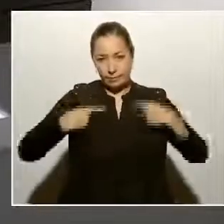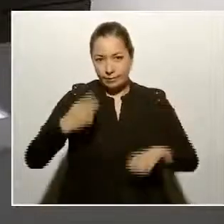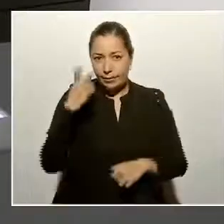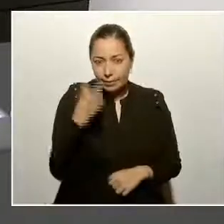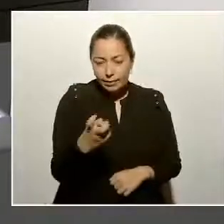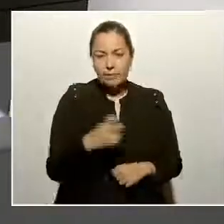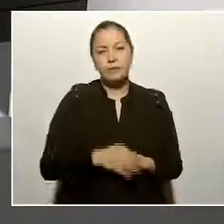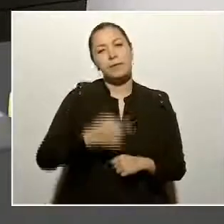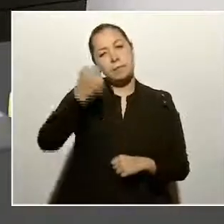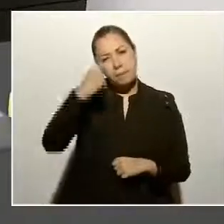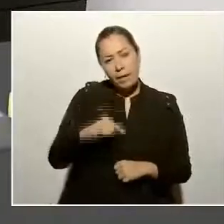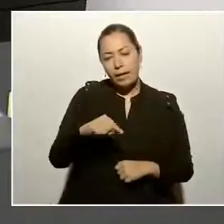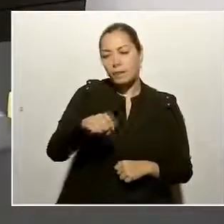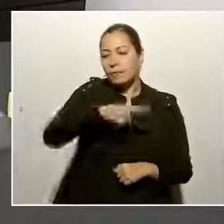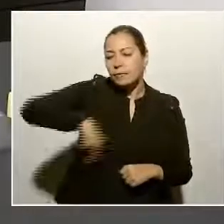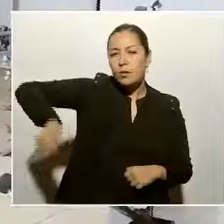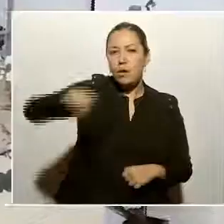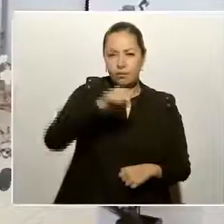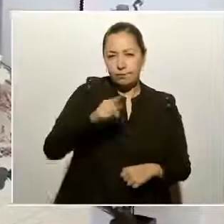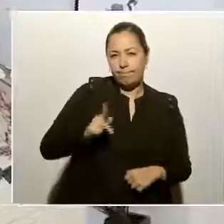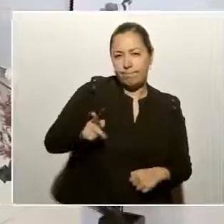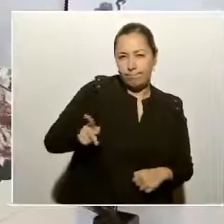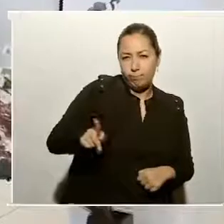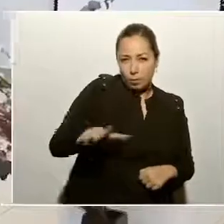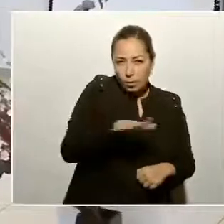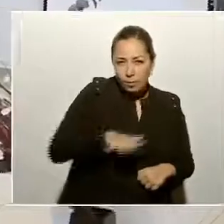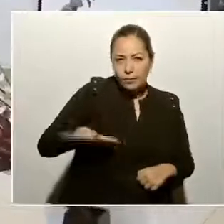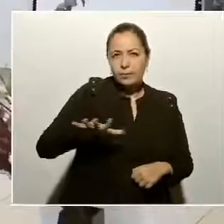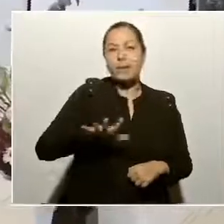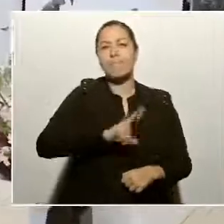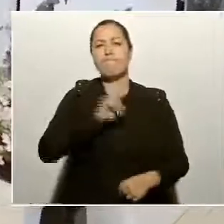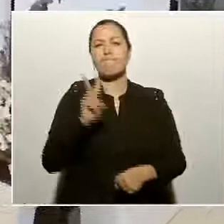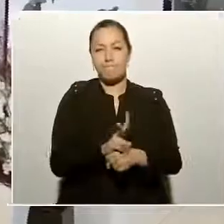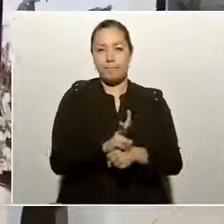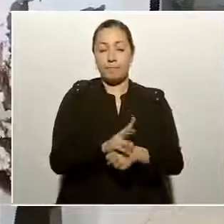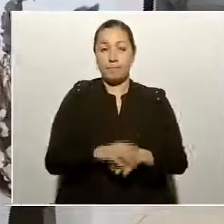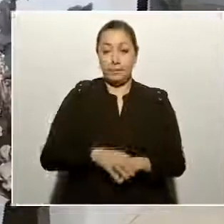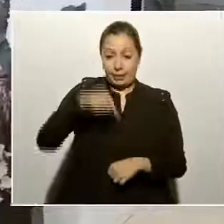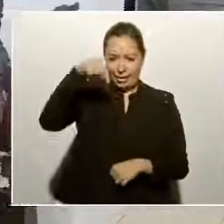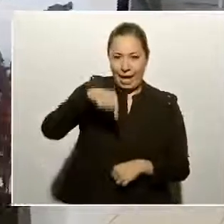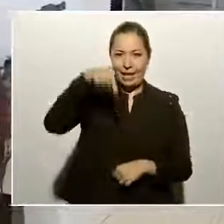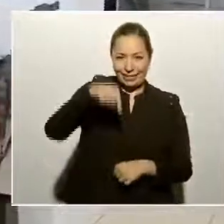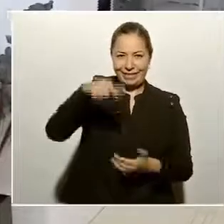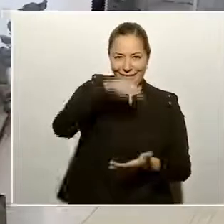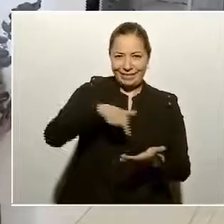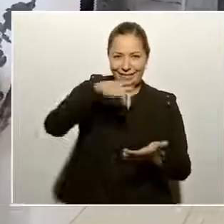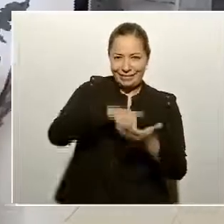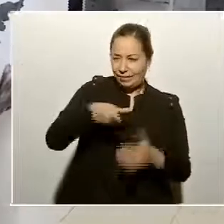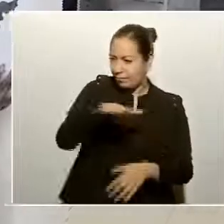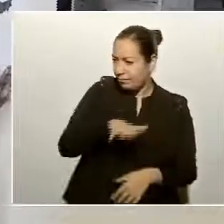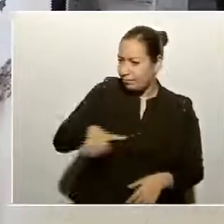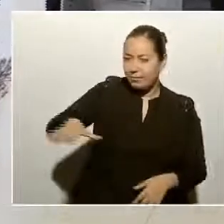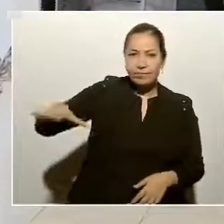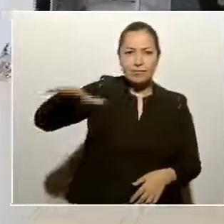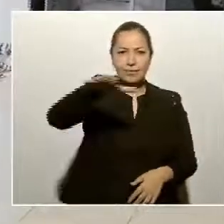del pueblo. Estos cuarteles, pues ya son instalaciones